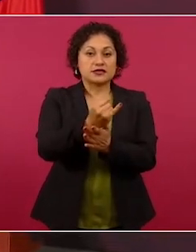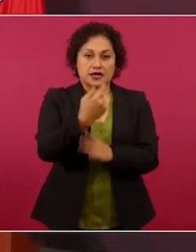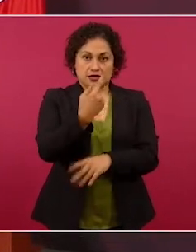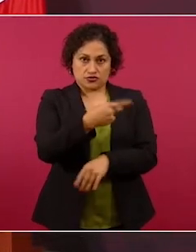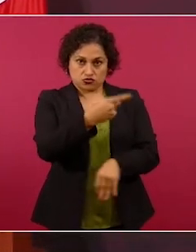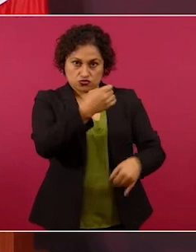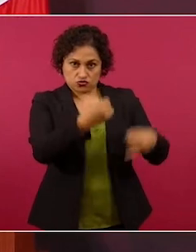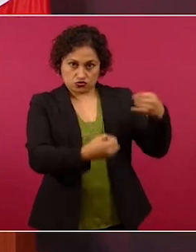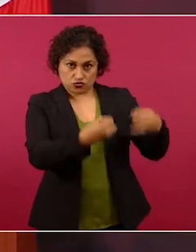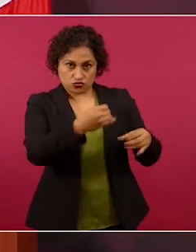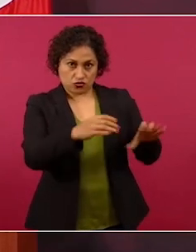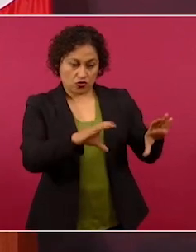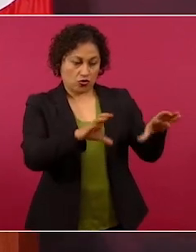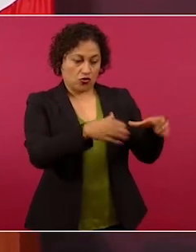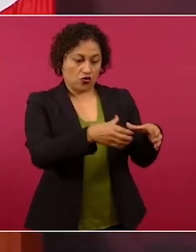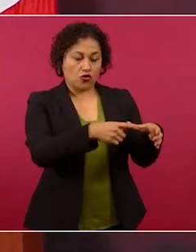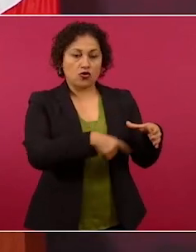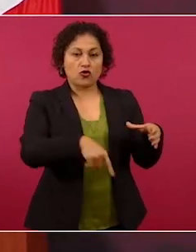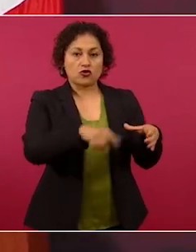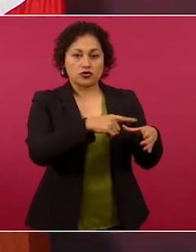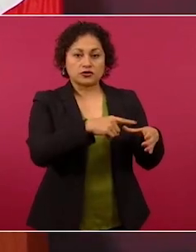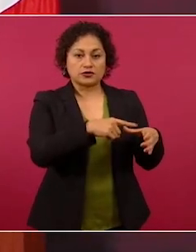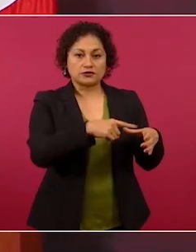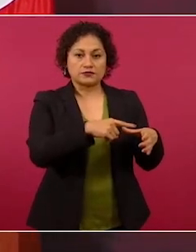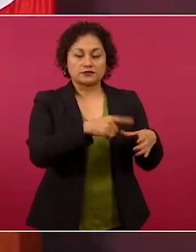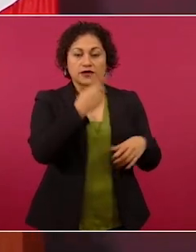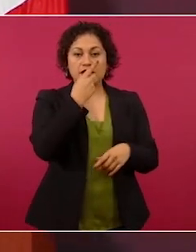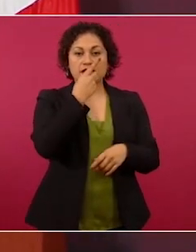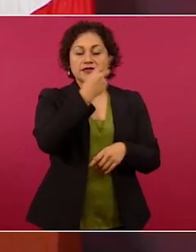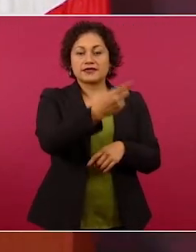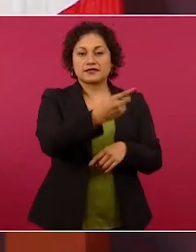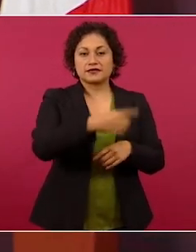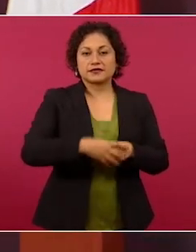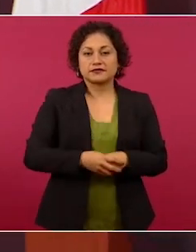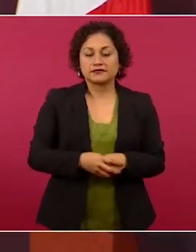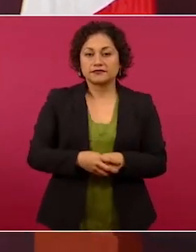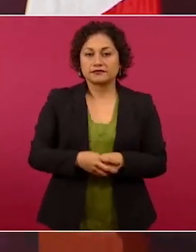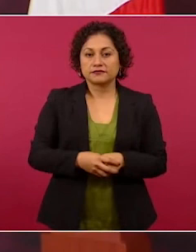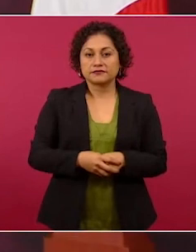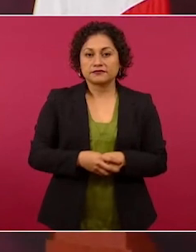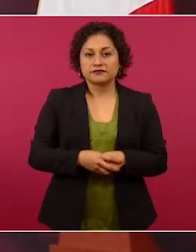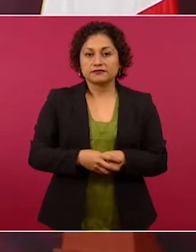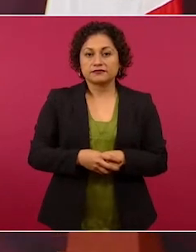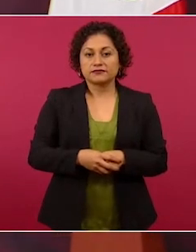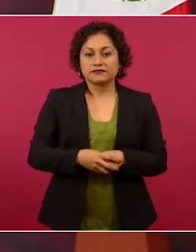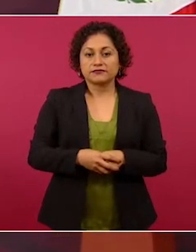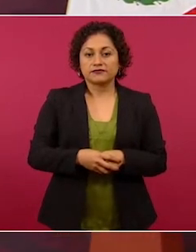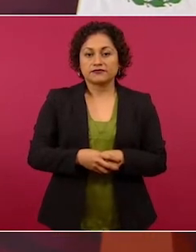es que no se va a tomar en cuenta lo adquirido